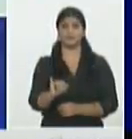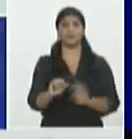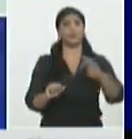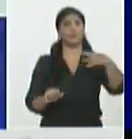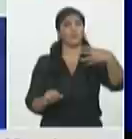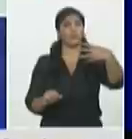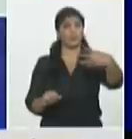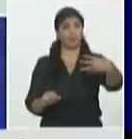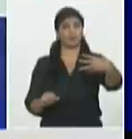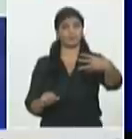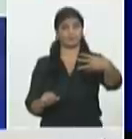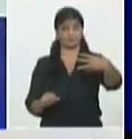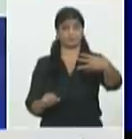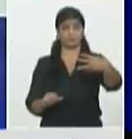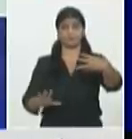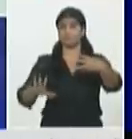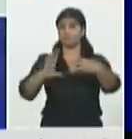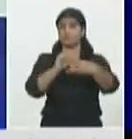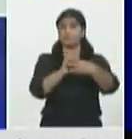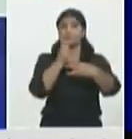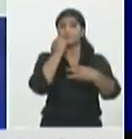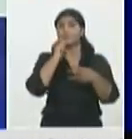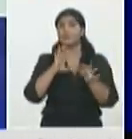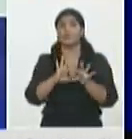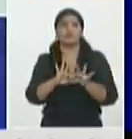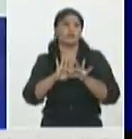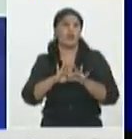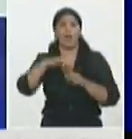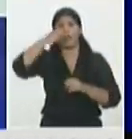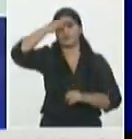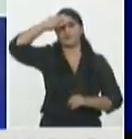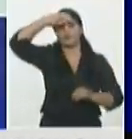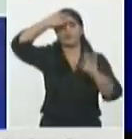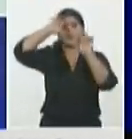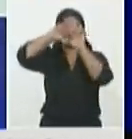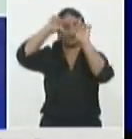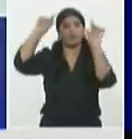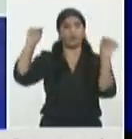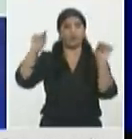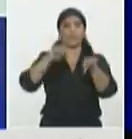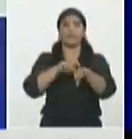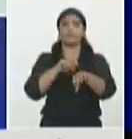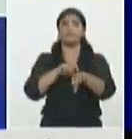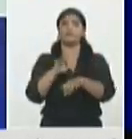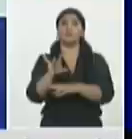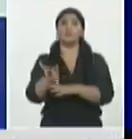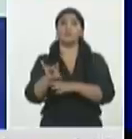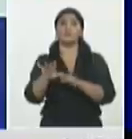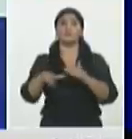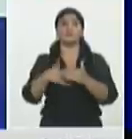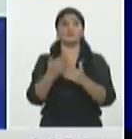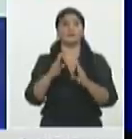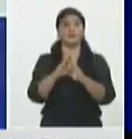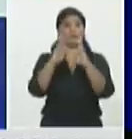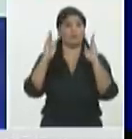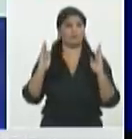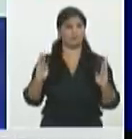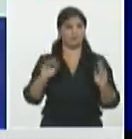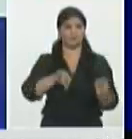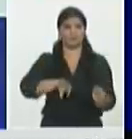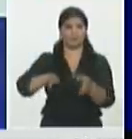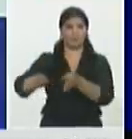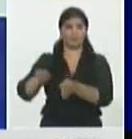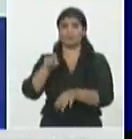más elevadas de COVID-19 en nuestro país en los últimos 15 días las más bajas